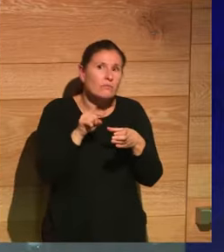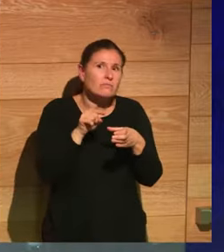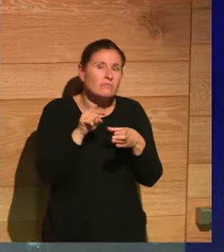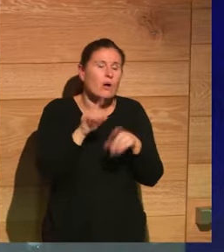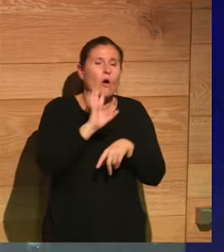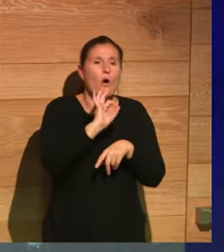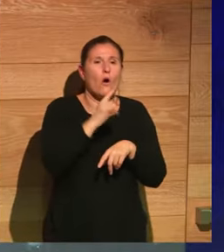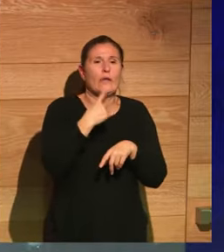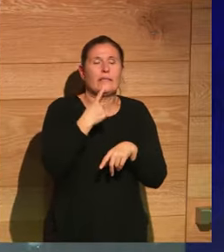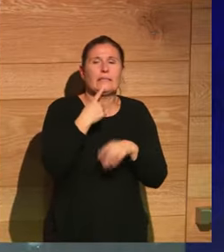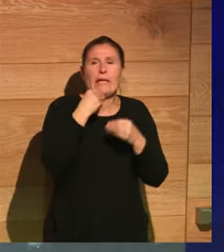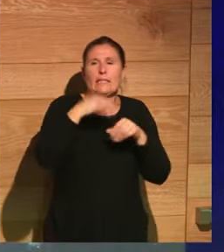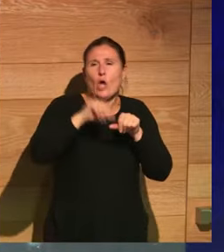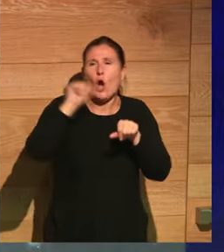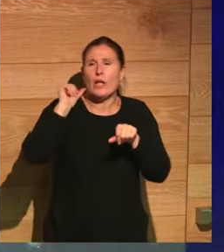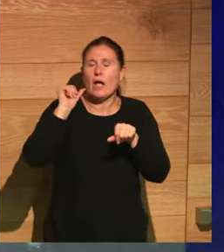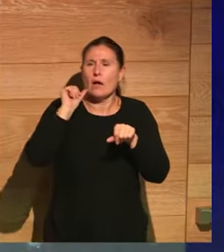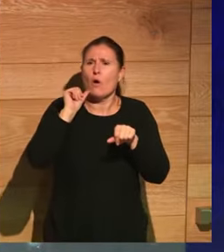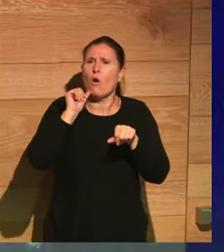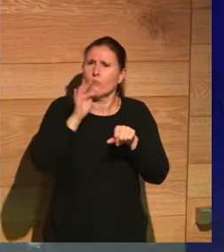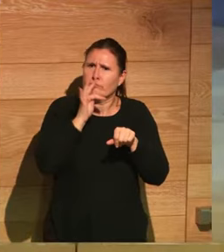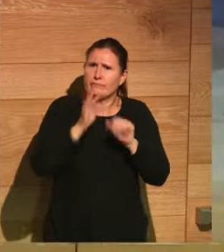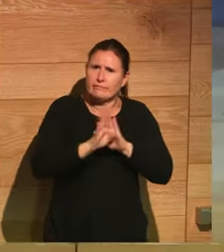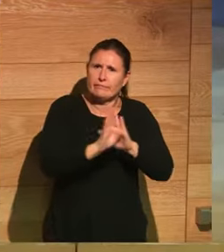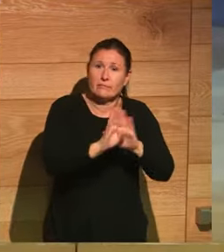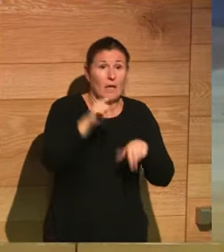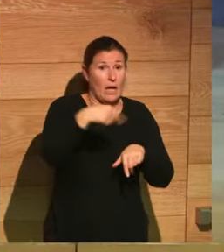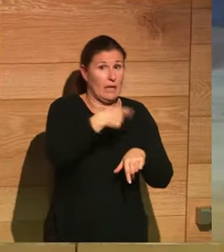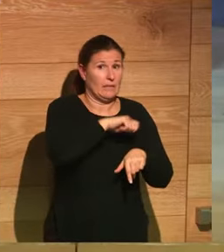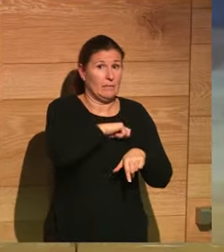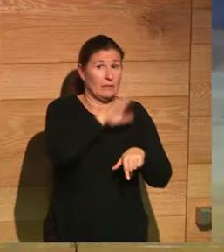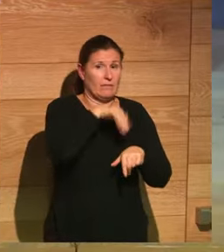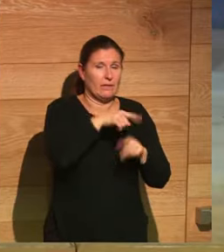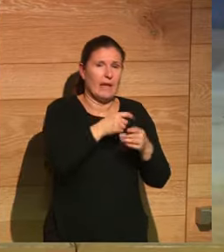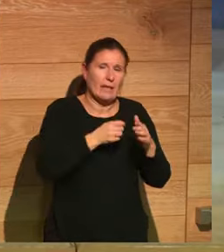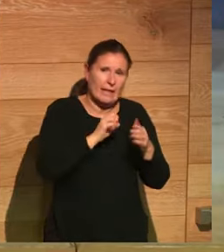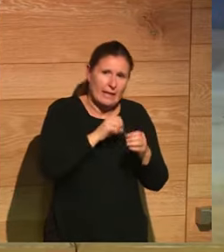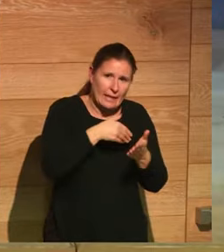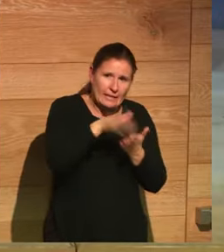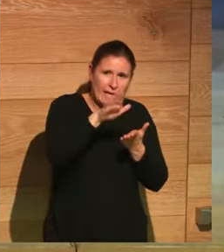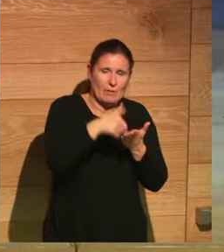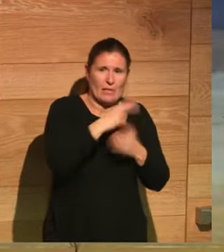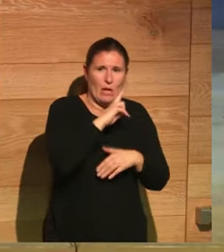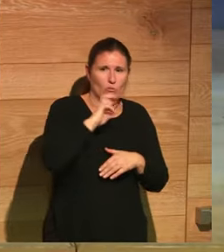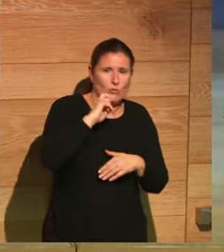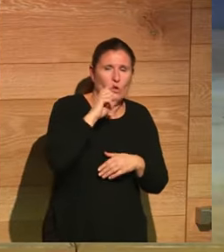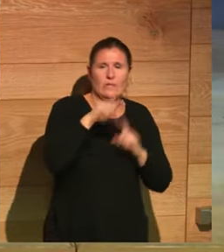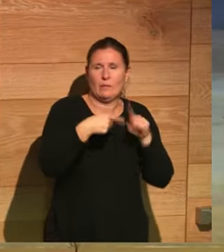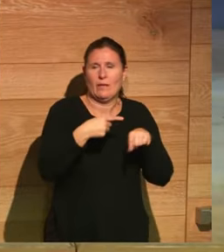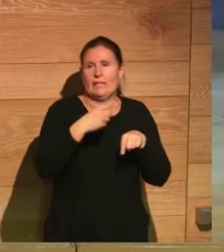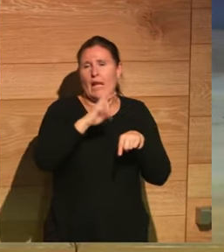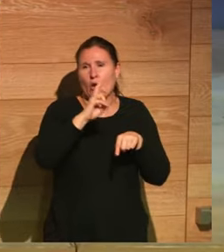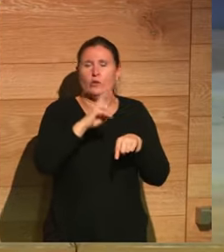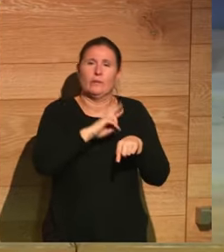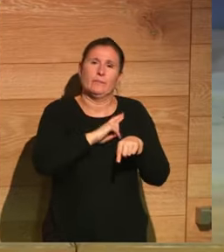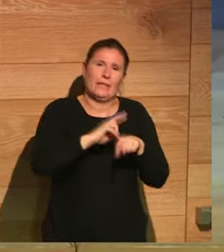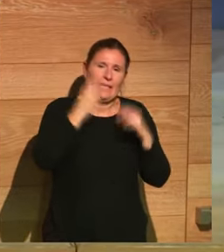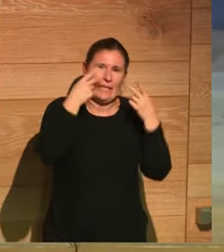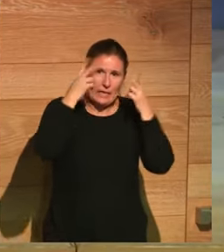si solo me lo está pareciendo ver a mí. En este país echamos a los judíos y luego a los jesuitas, que es tenemos gusto para todo, para echar. O sea,